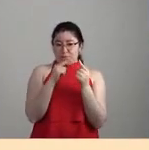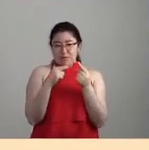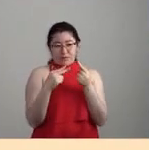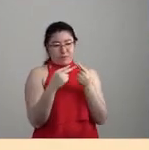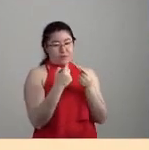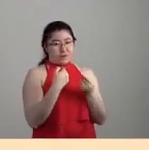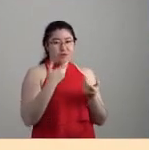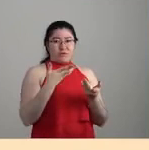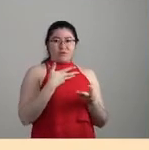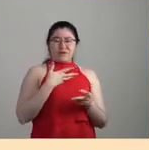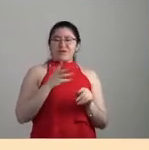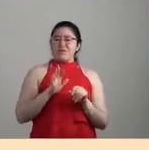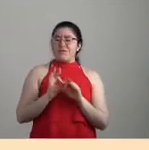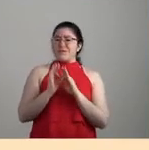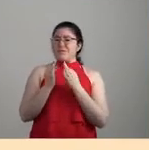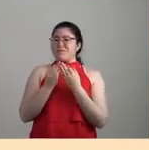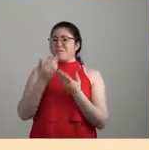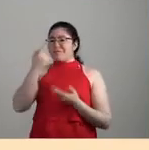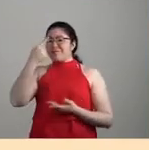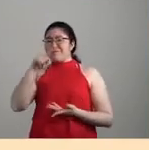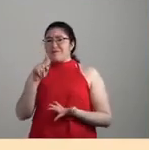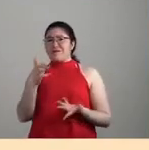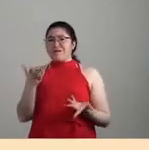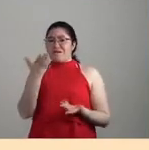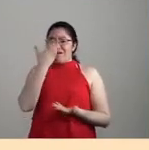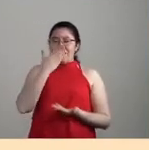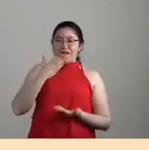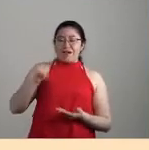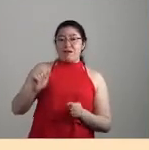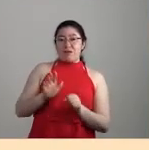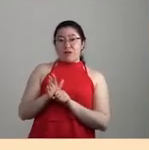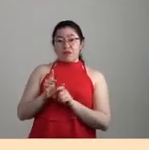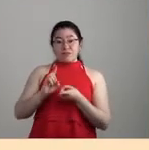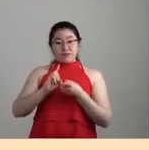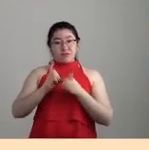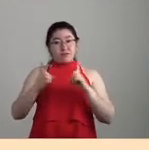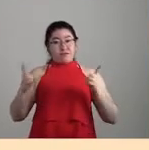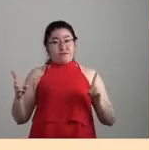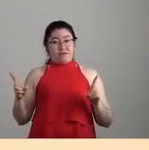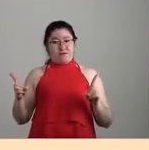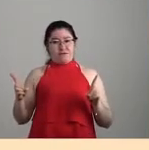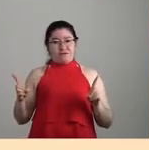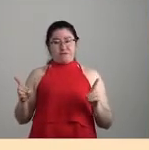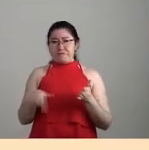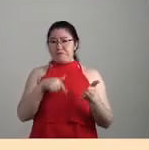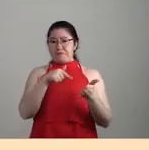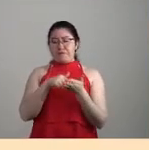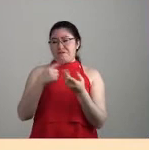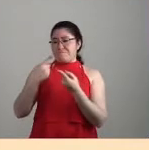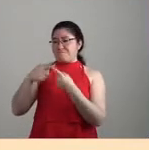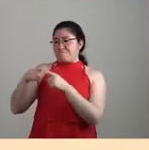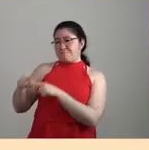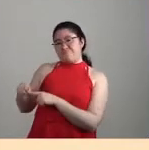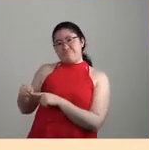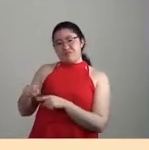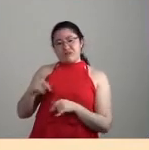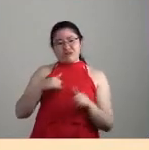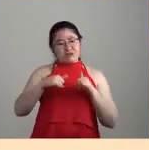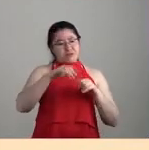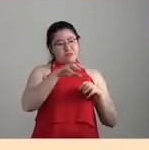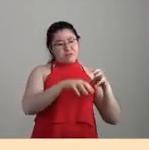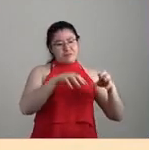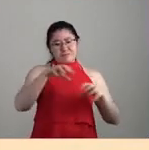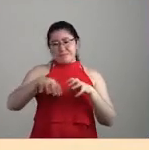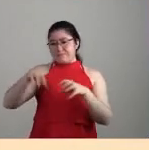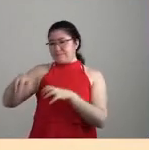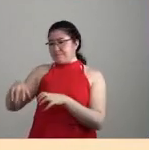una capacidad de irse desarrollando en distintas latitudes, en distintas geografías y de